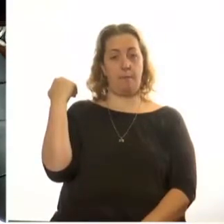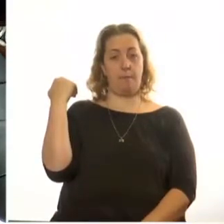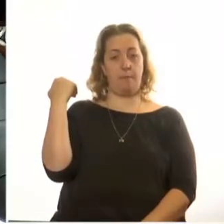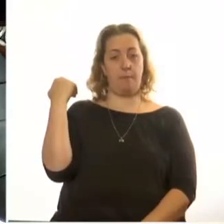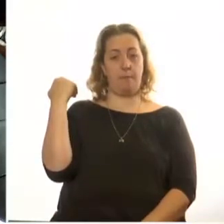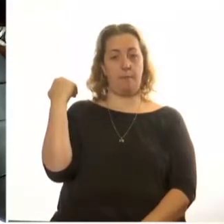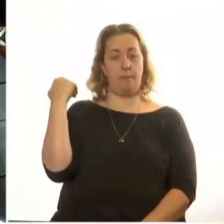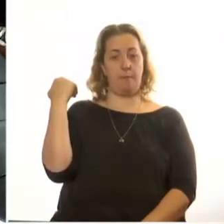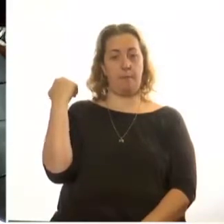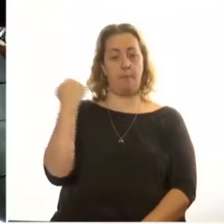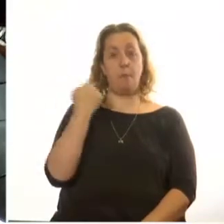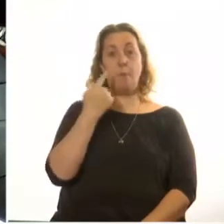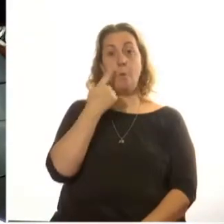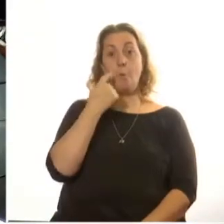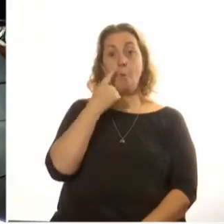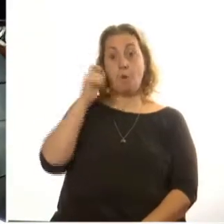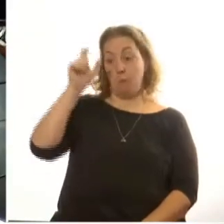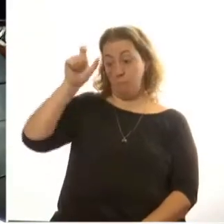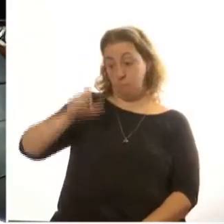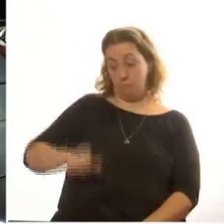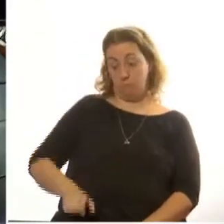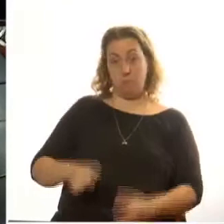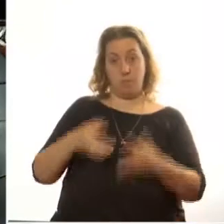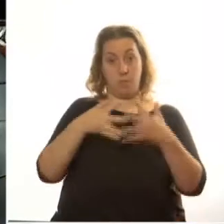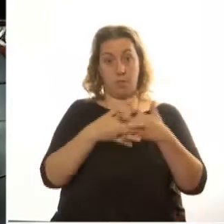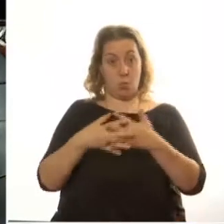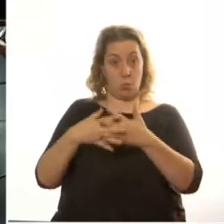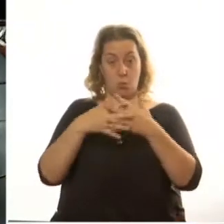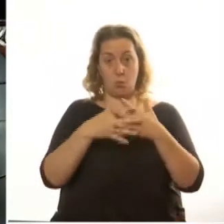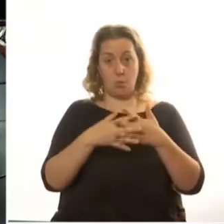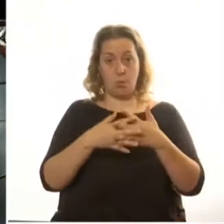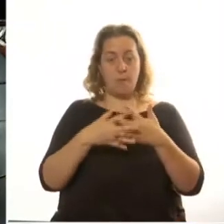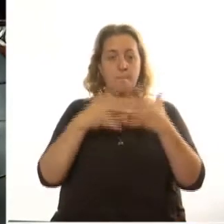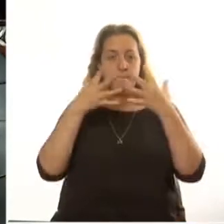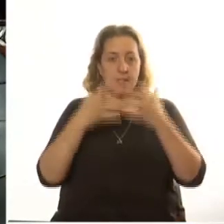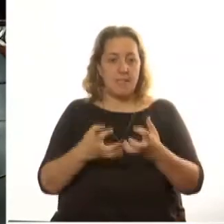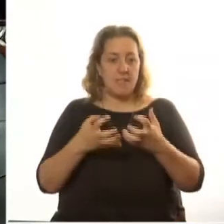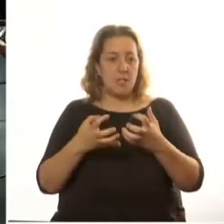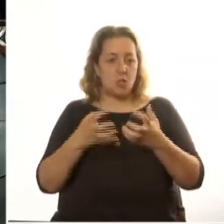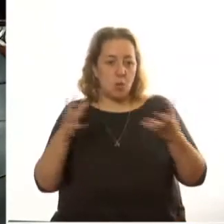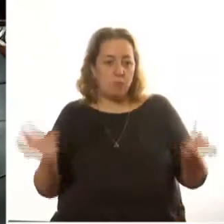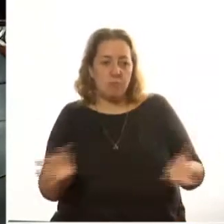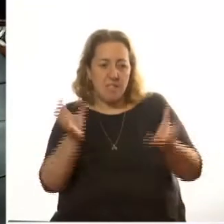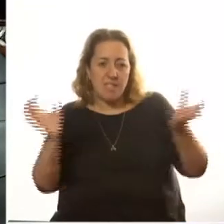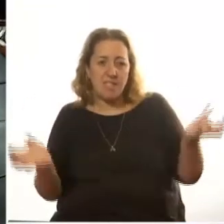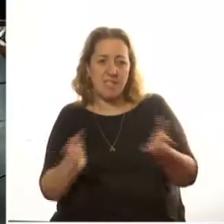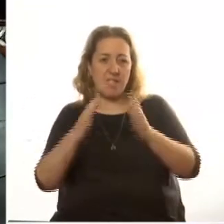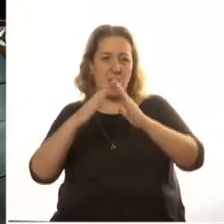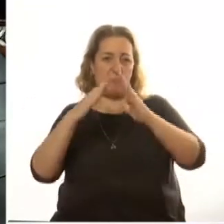un hombre de Estados Unidos intentó incendiar un condominio en Miami